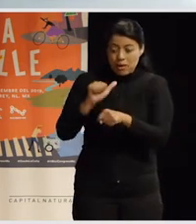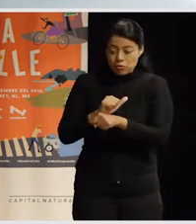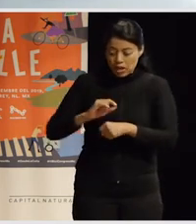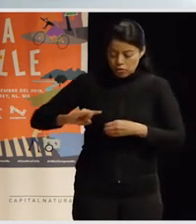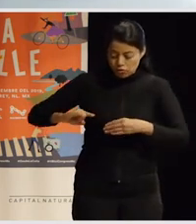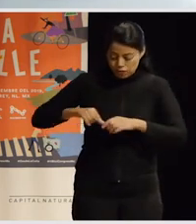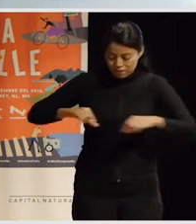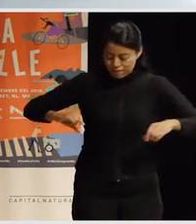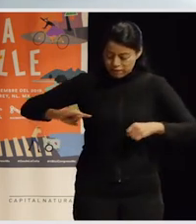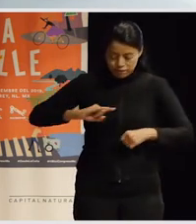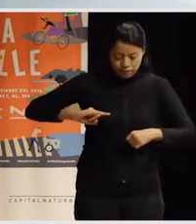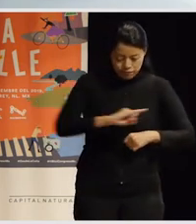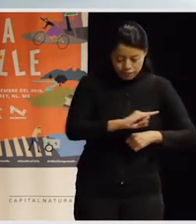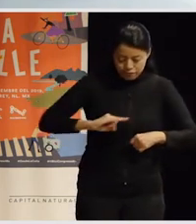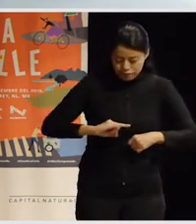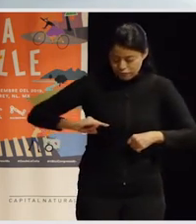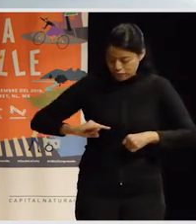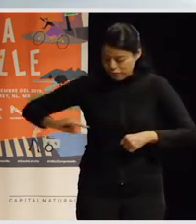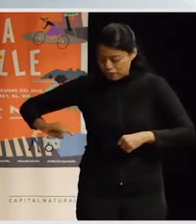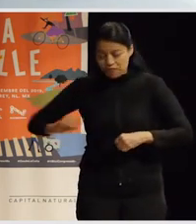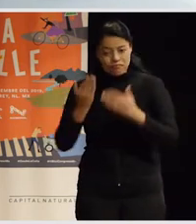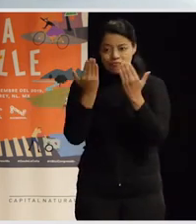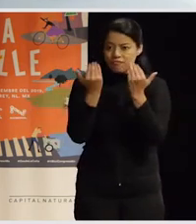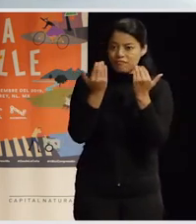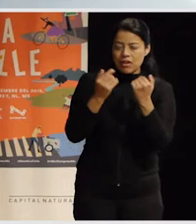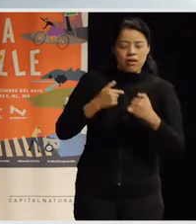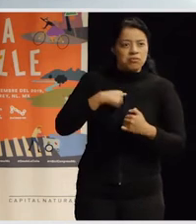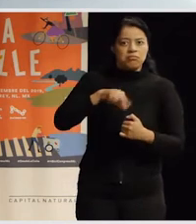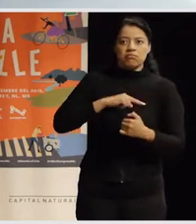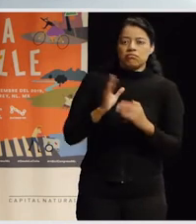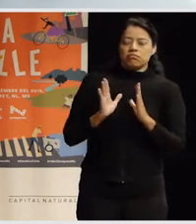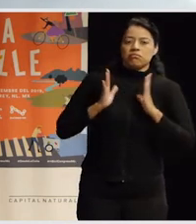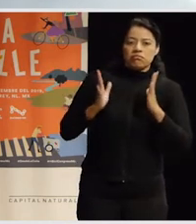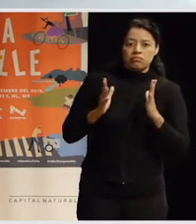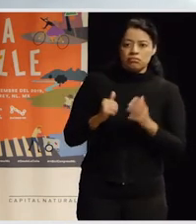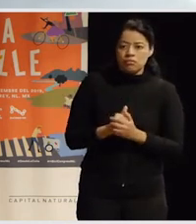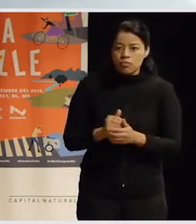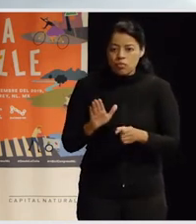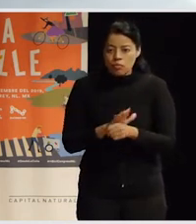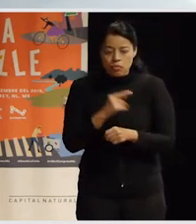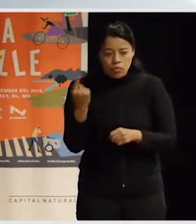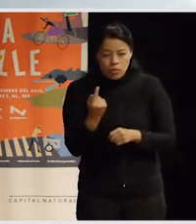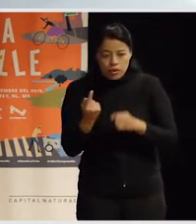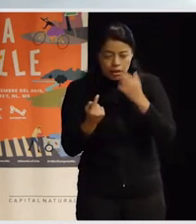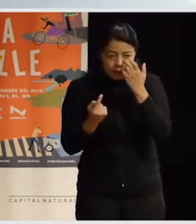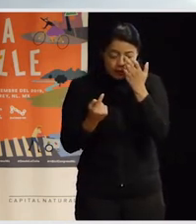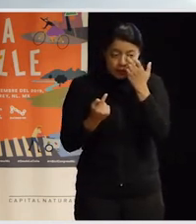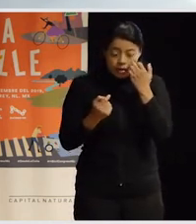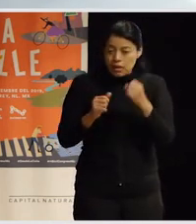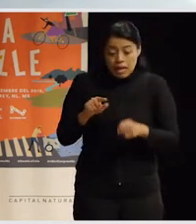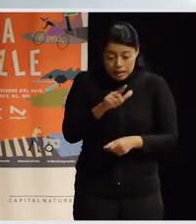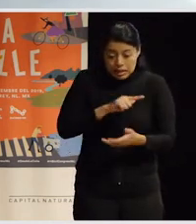Entonces, claro, mi compañero Coldo y yo, que estábamos dando el taller, nos quedamos muy sorprendidos porque, en realidad, con 14 años tú no puedes conducir un